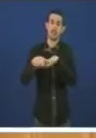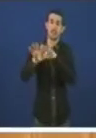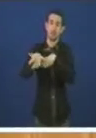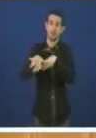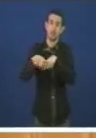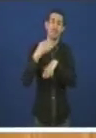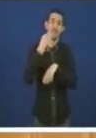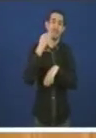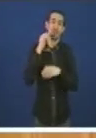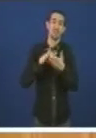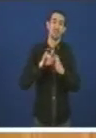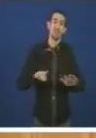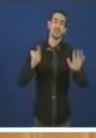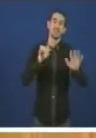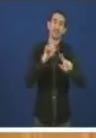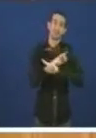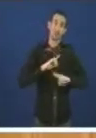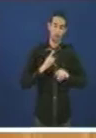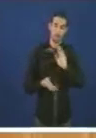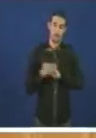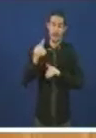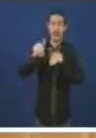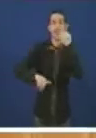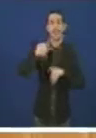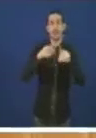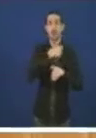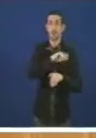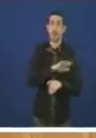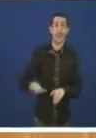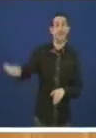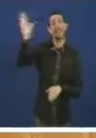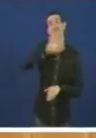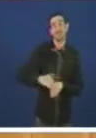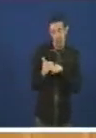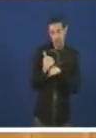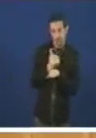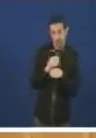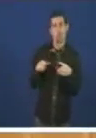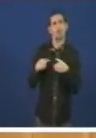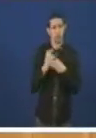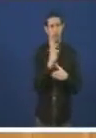novembro antes das elección ao Estado que ali estaba tamén para foto do Partido Popular. Tamén pedindo de que?